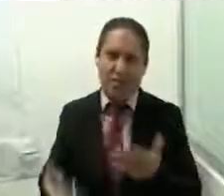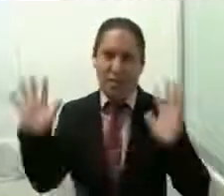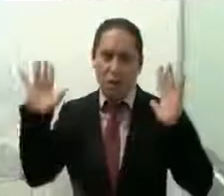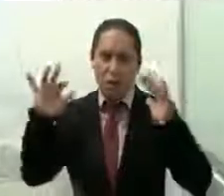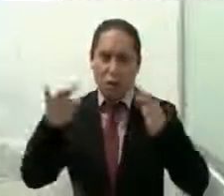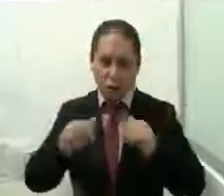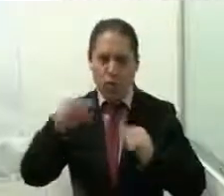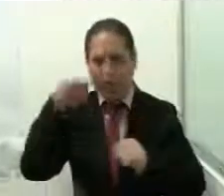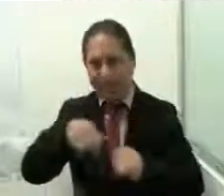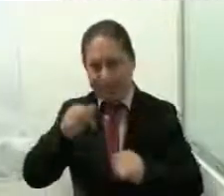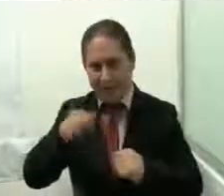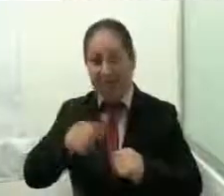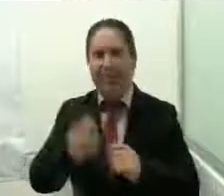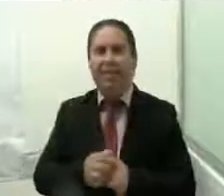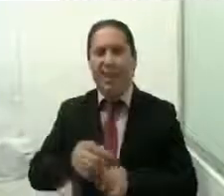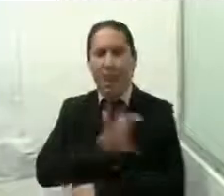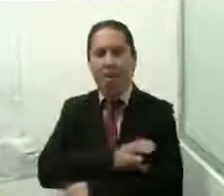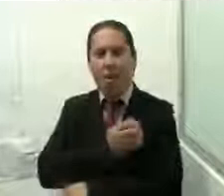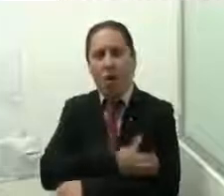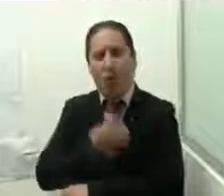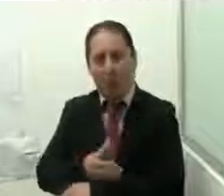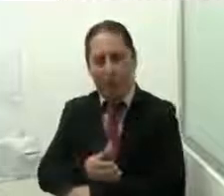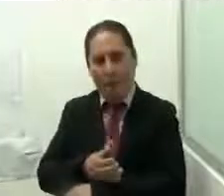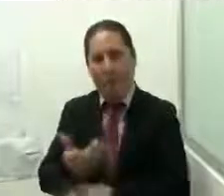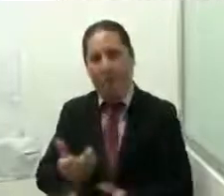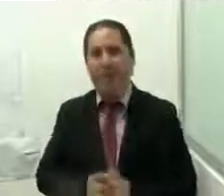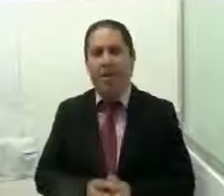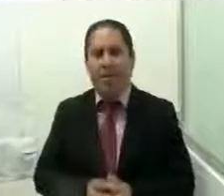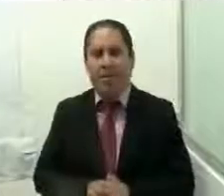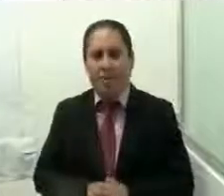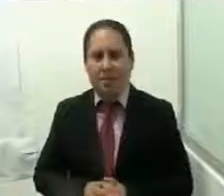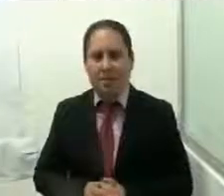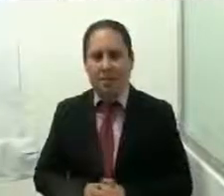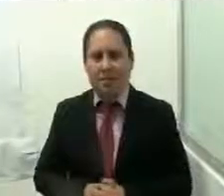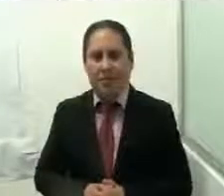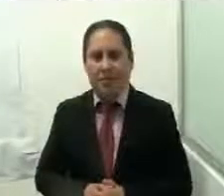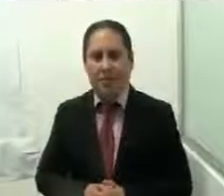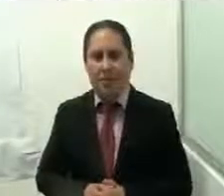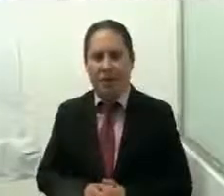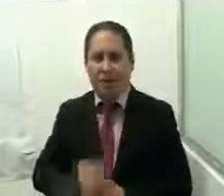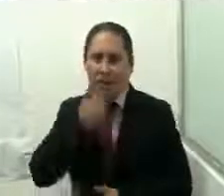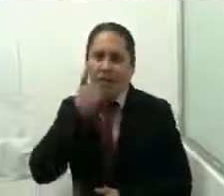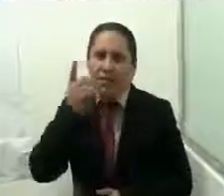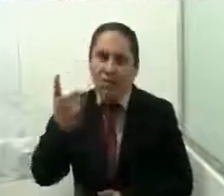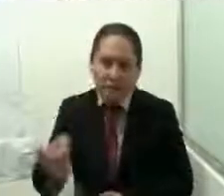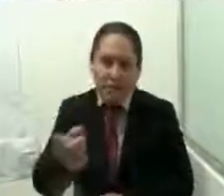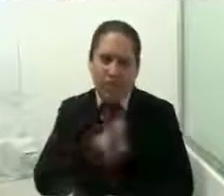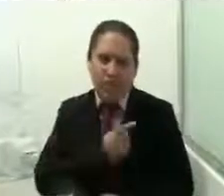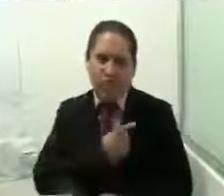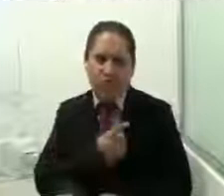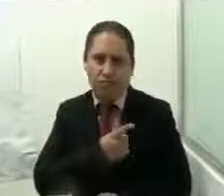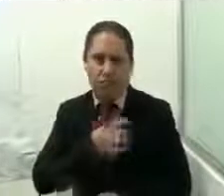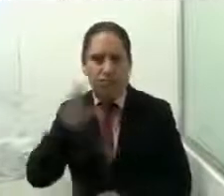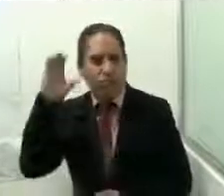Desarrollo y Empoderamiento para las Mujeres y bueno yo quiero comentarle licenciada después de haber